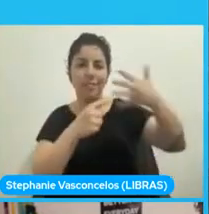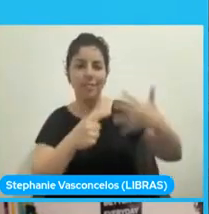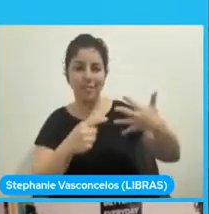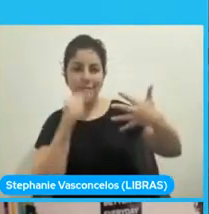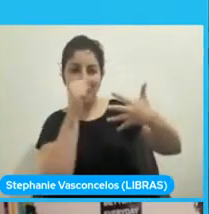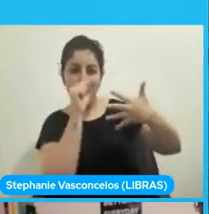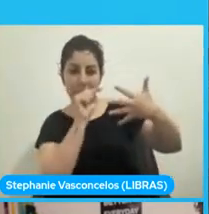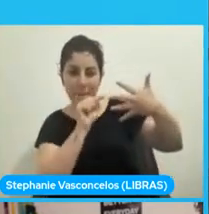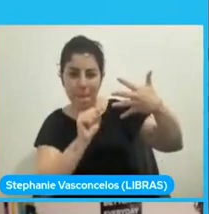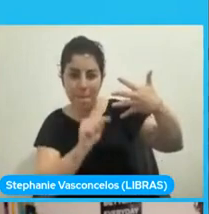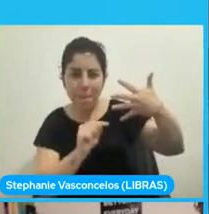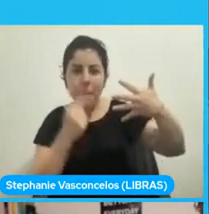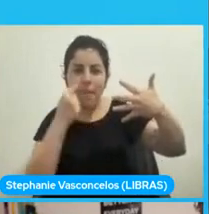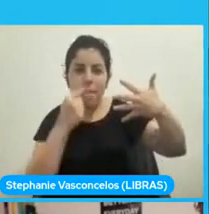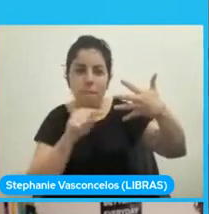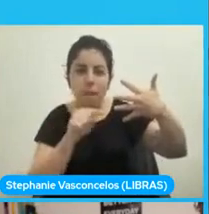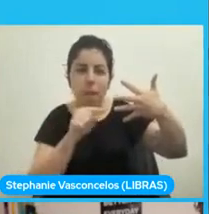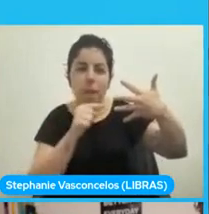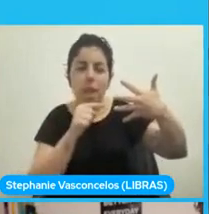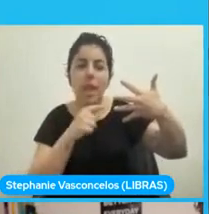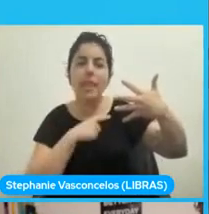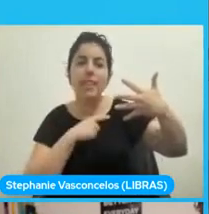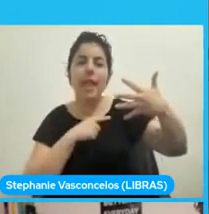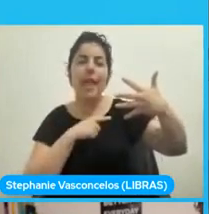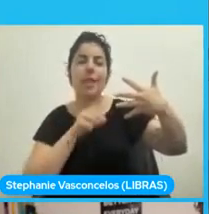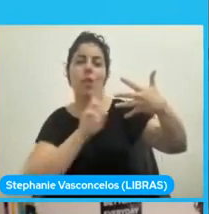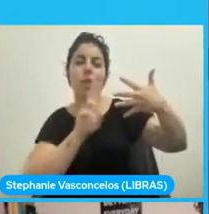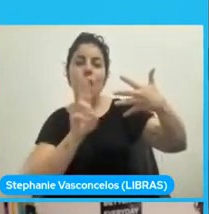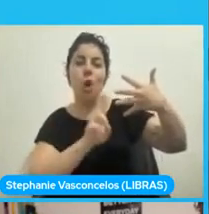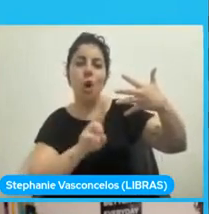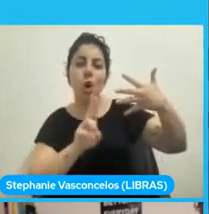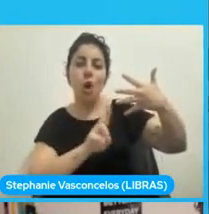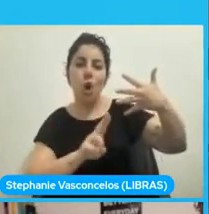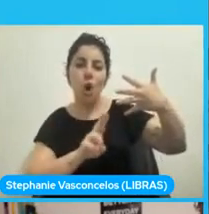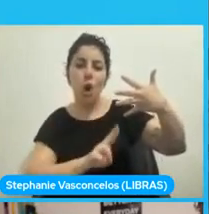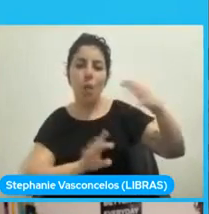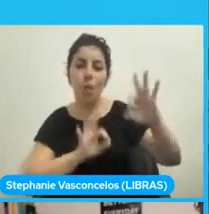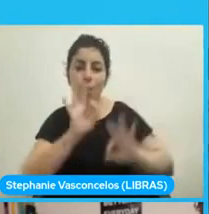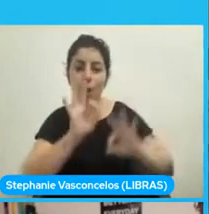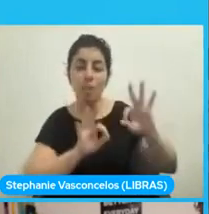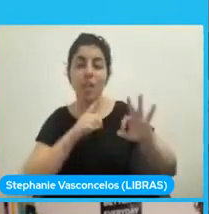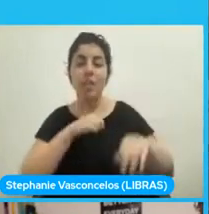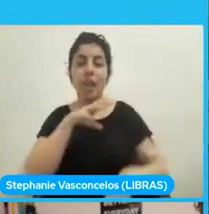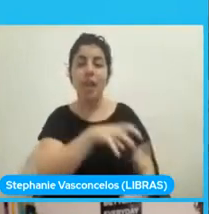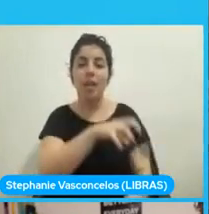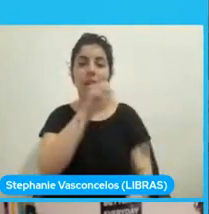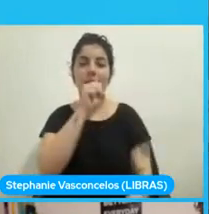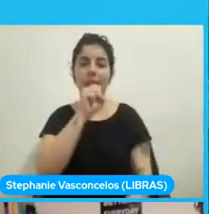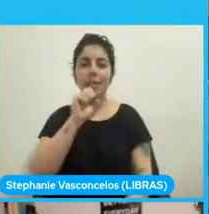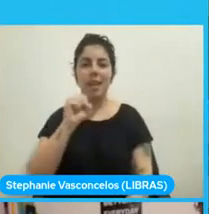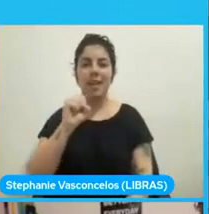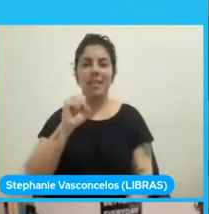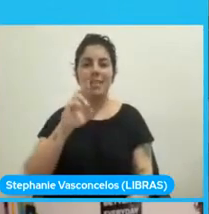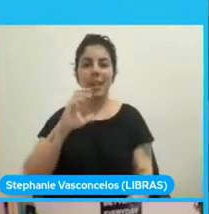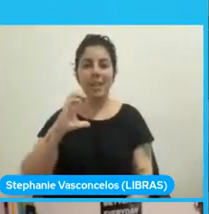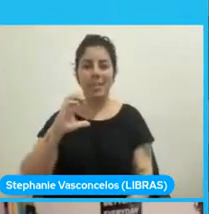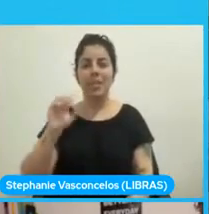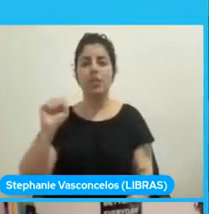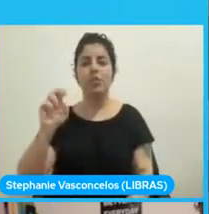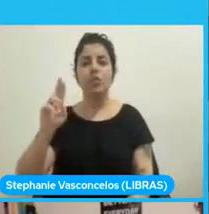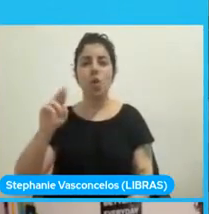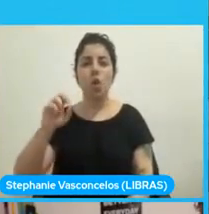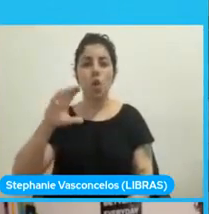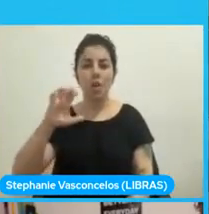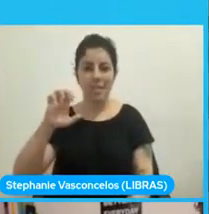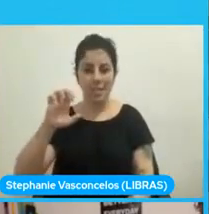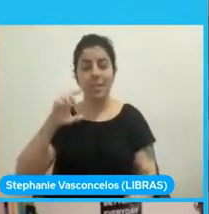distribución de los proyectos, tenemos en el source, tenemos un main.sen, tenemos un main